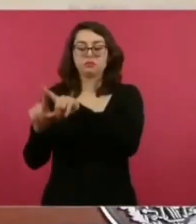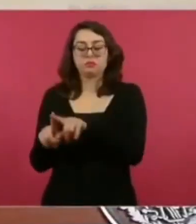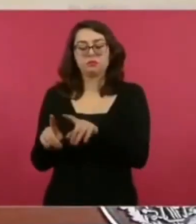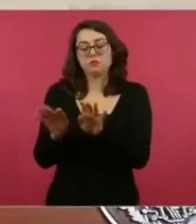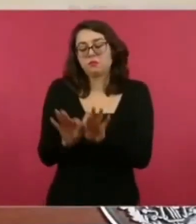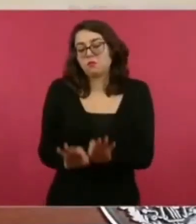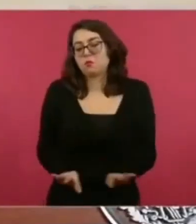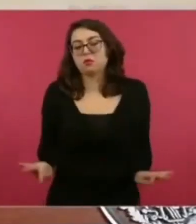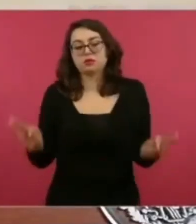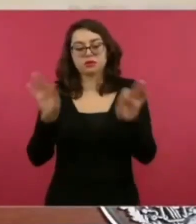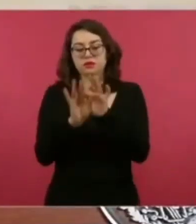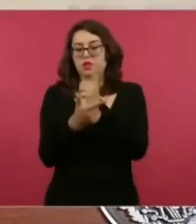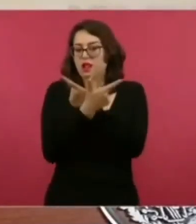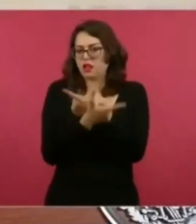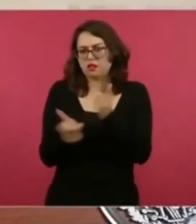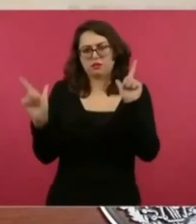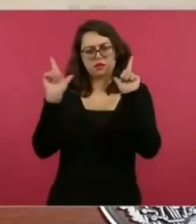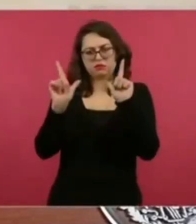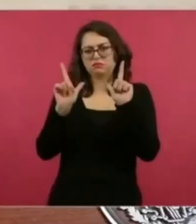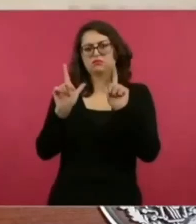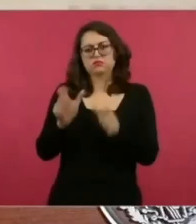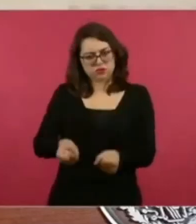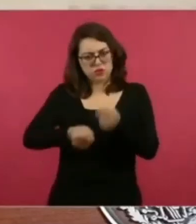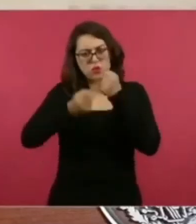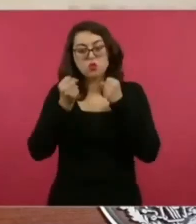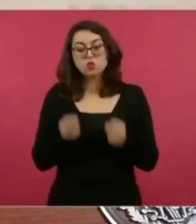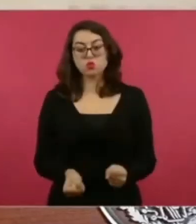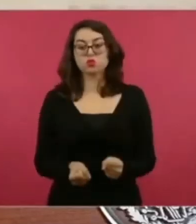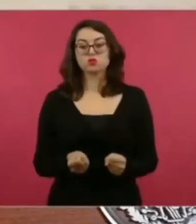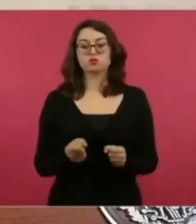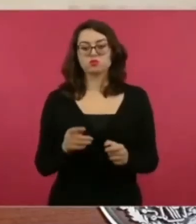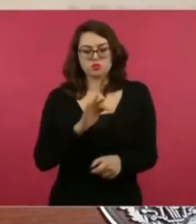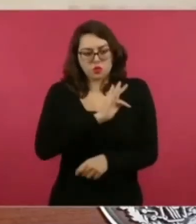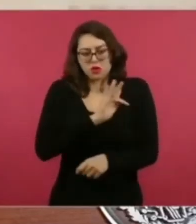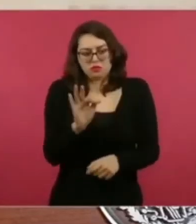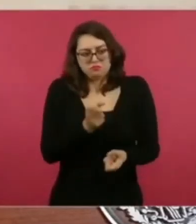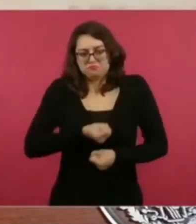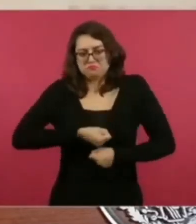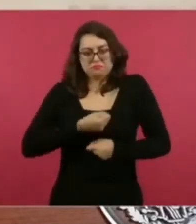llevando a cabo otros programas hay otros programas